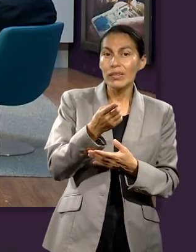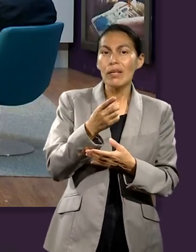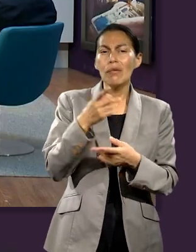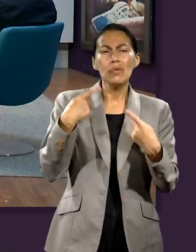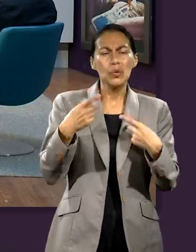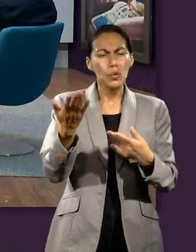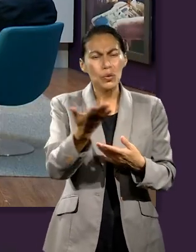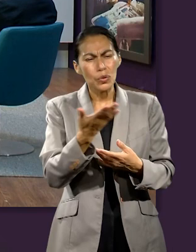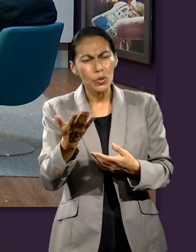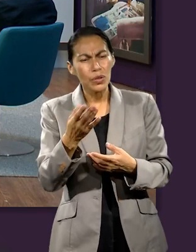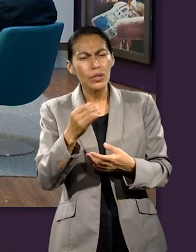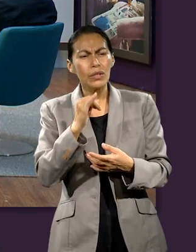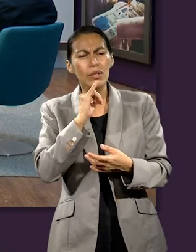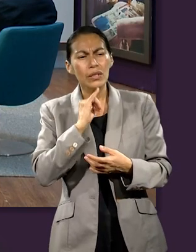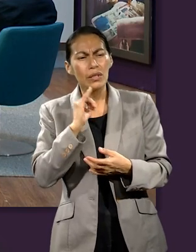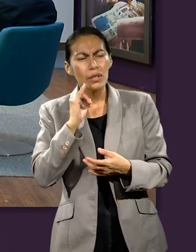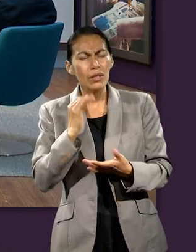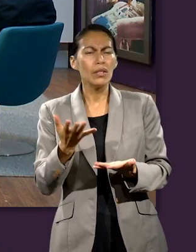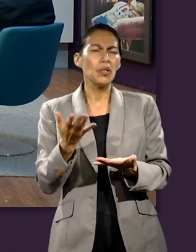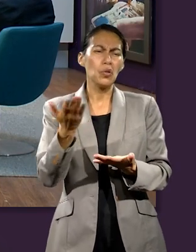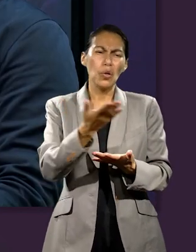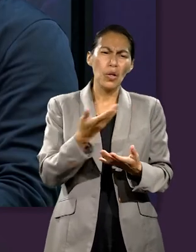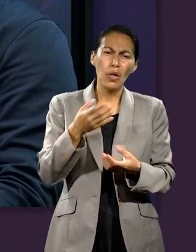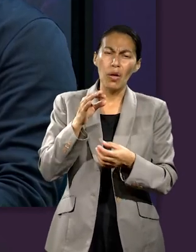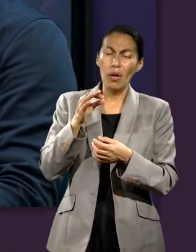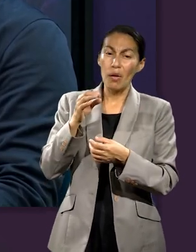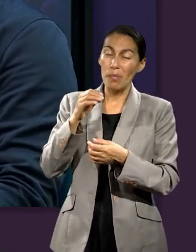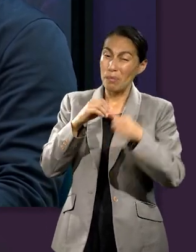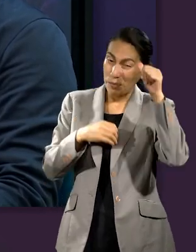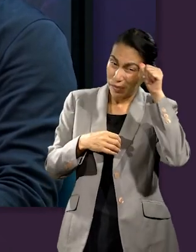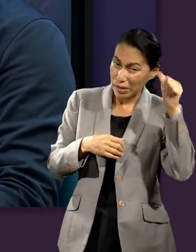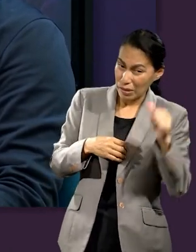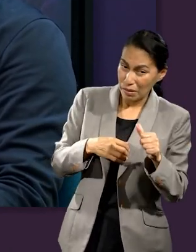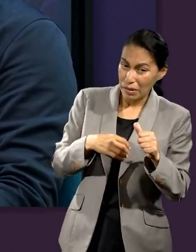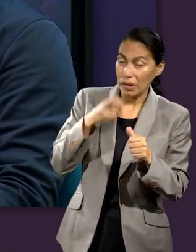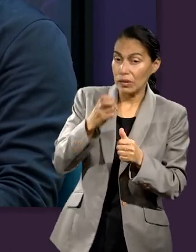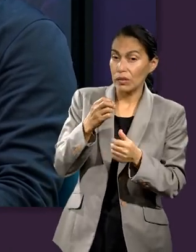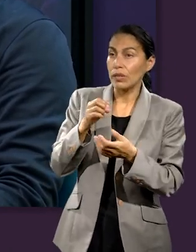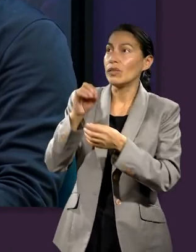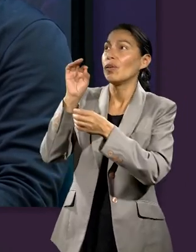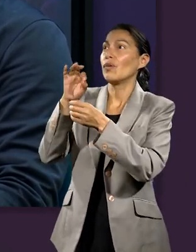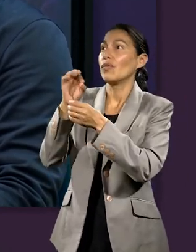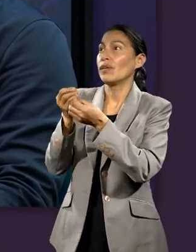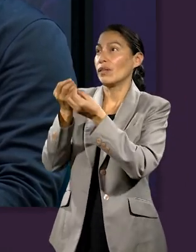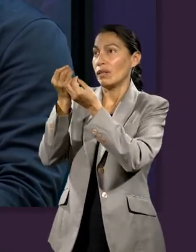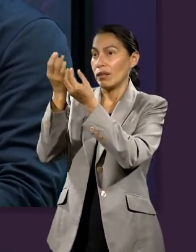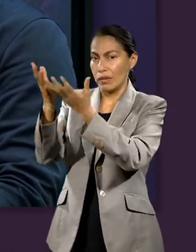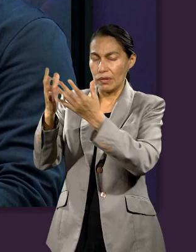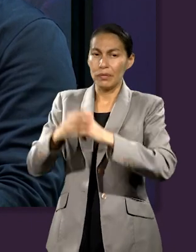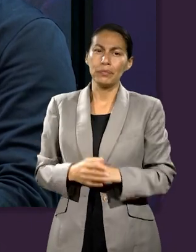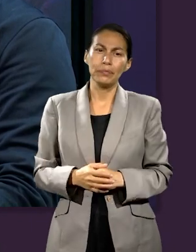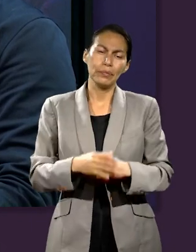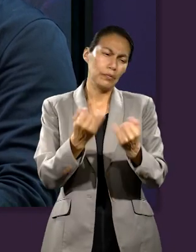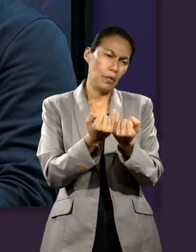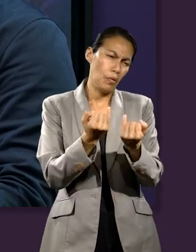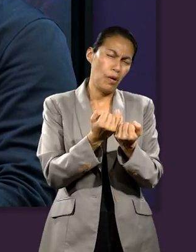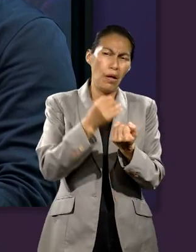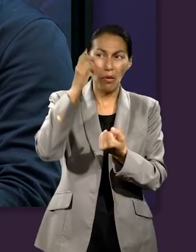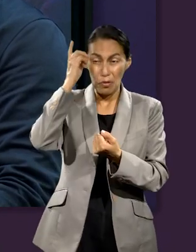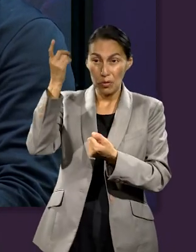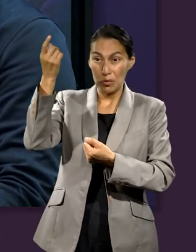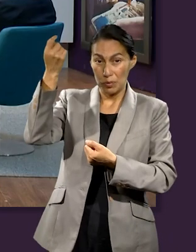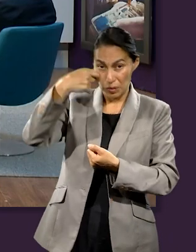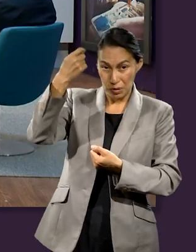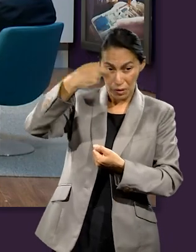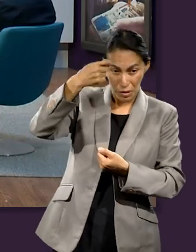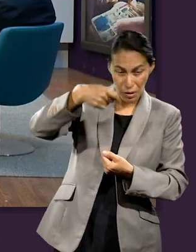cometido. También como un agradecimiento por las bendiciones que Dios les ha dado. También por